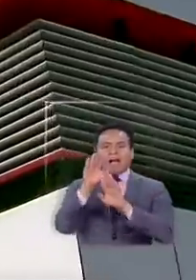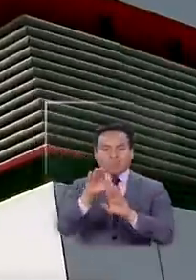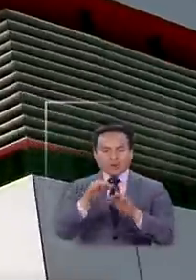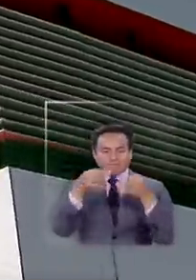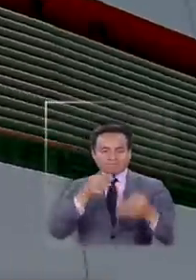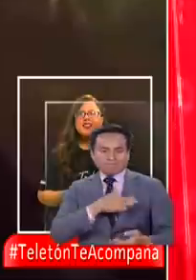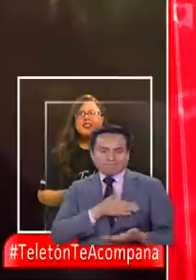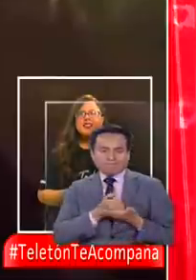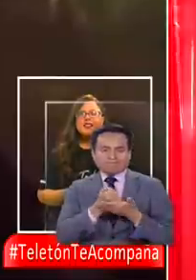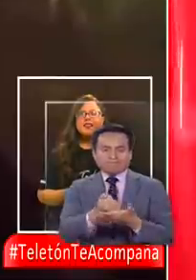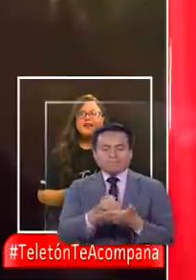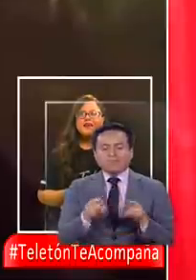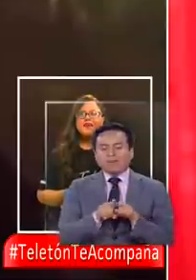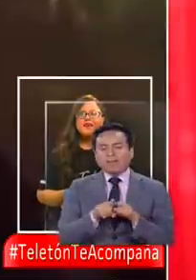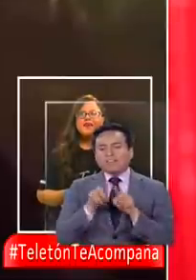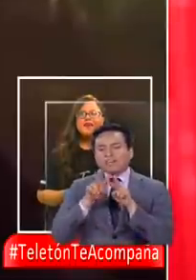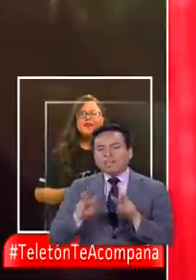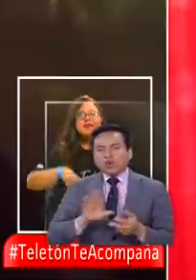la noble causa